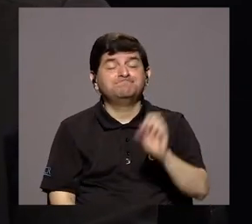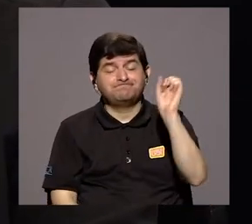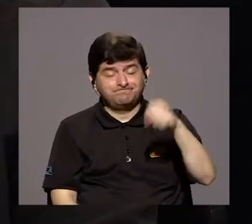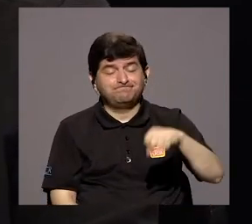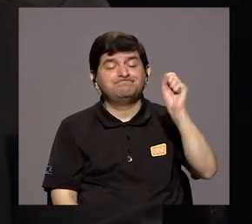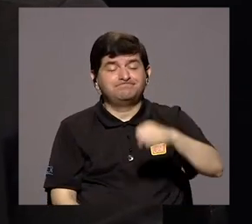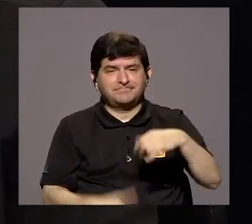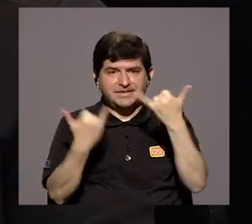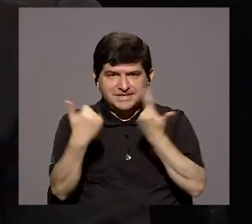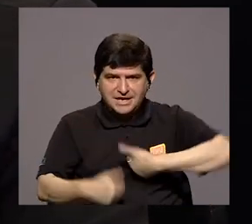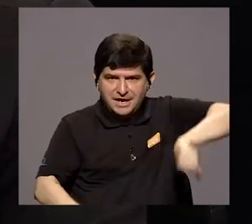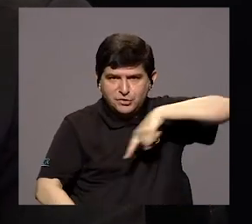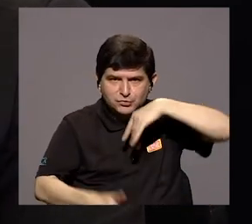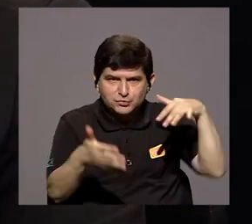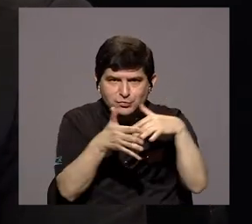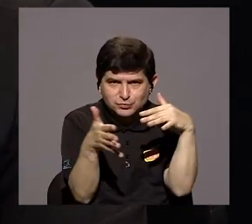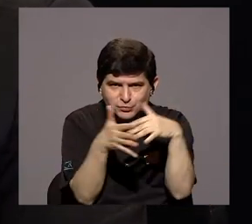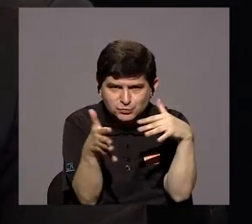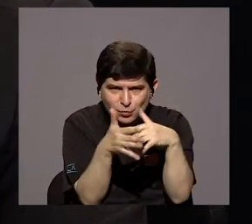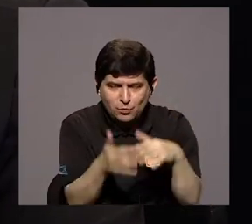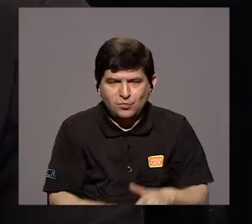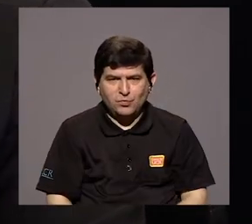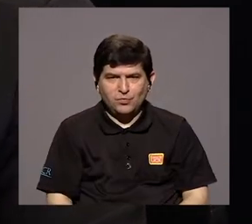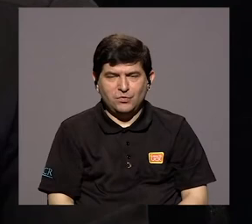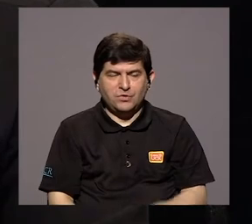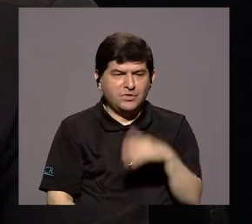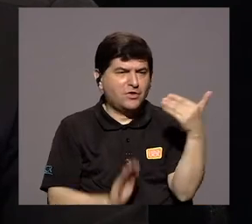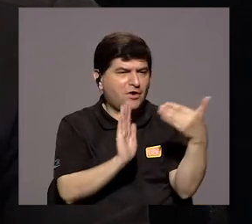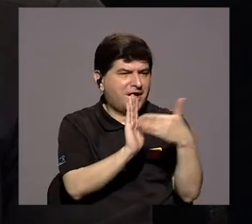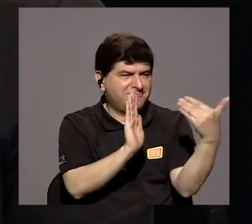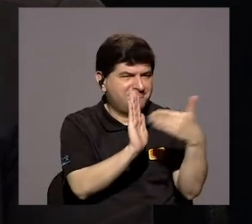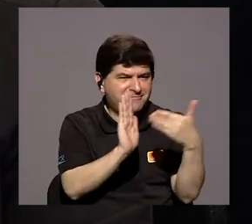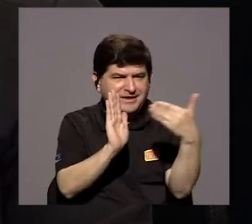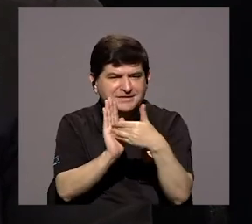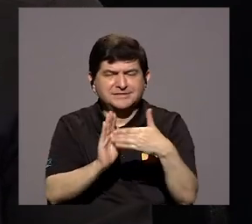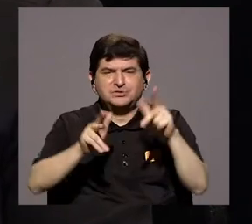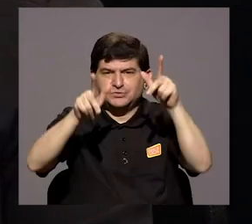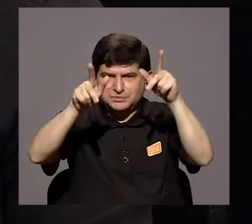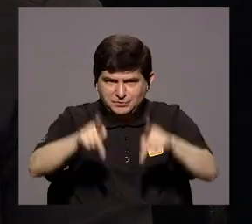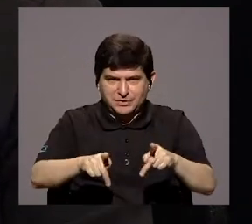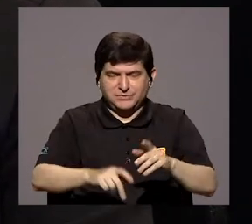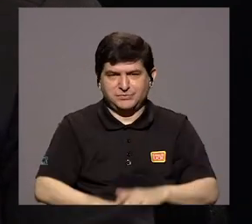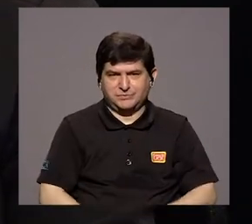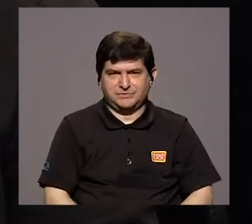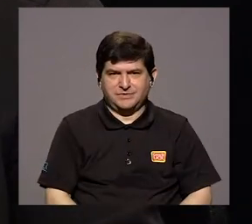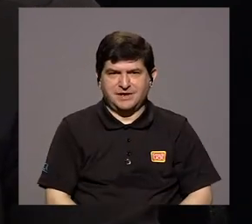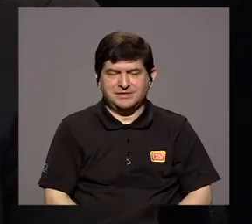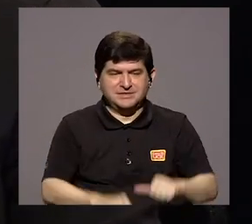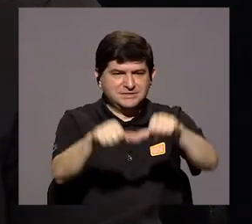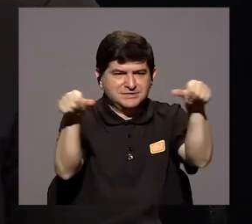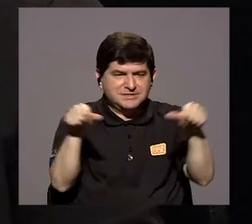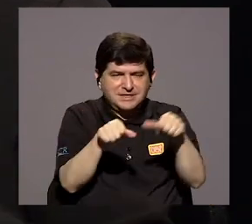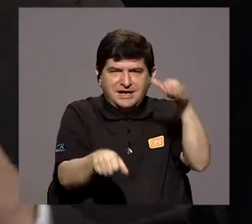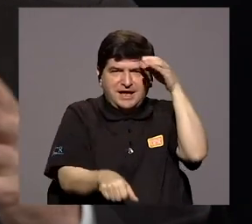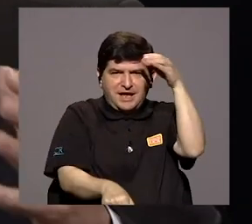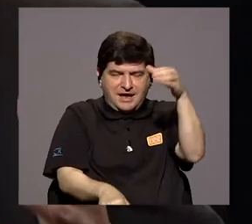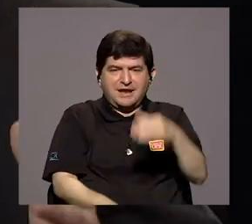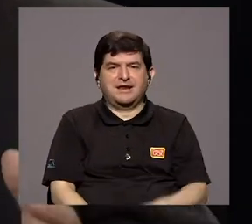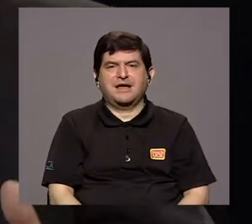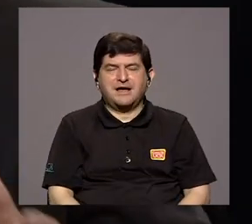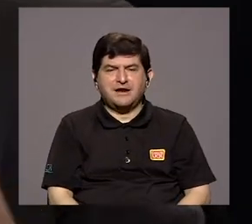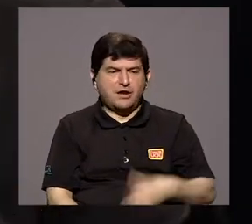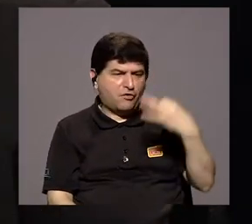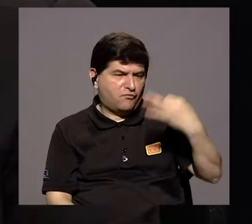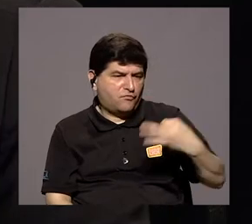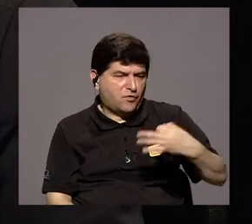nosotros hemos hecho ya, digamos, estudios con materia de las afectaciones, digamos, de personas que en el sector cultural, ya sea en la parte